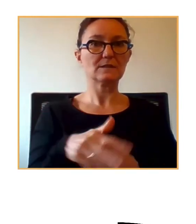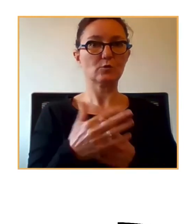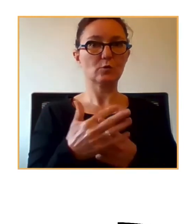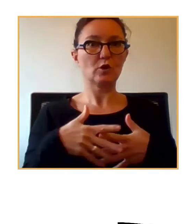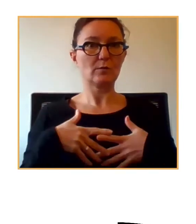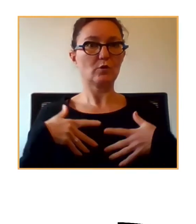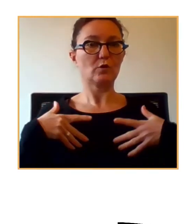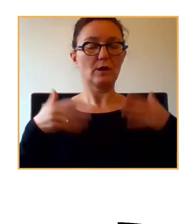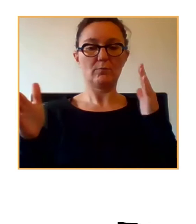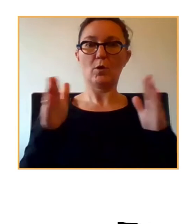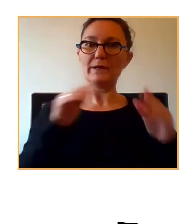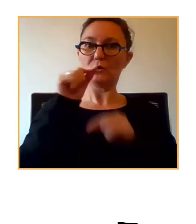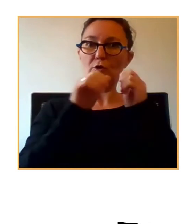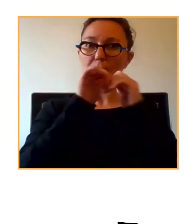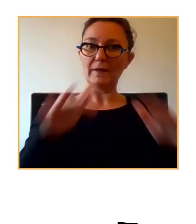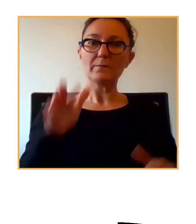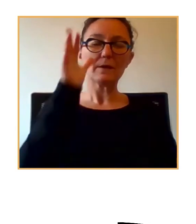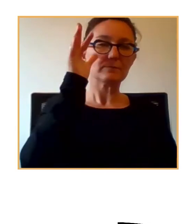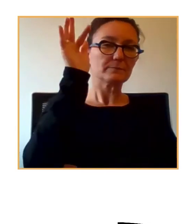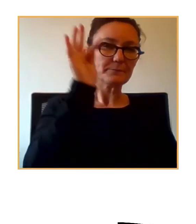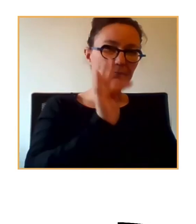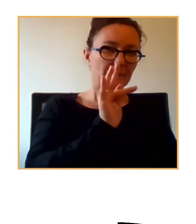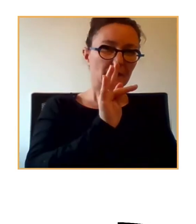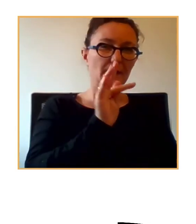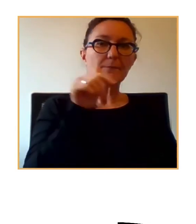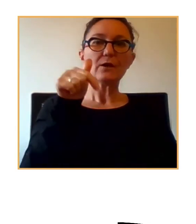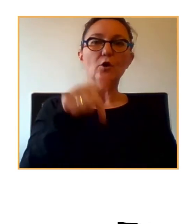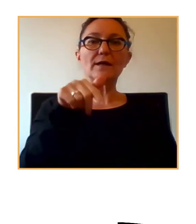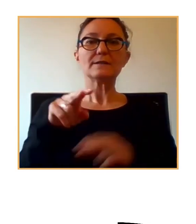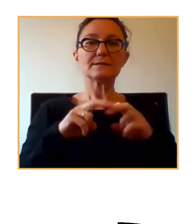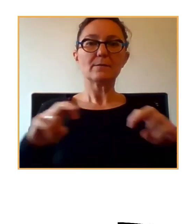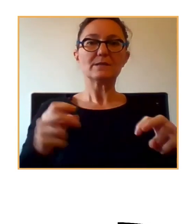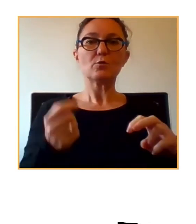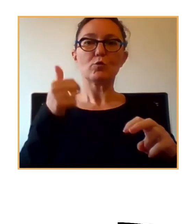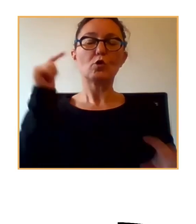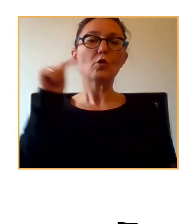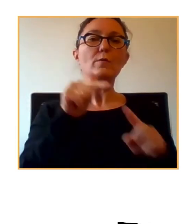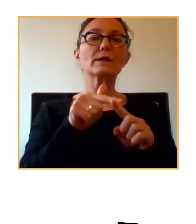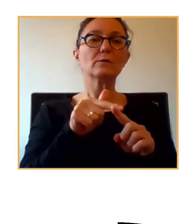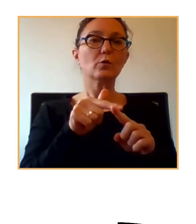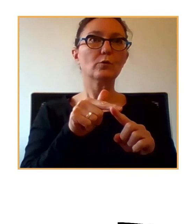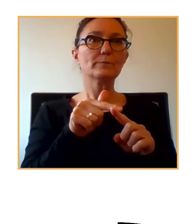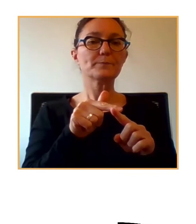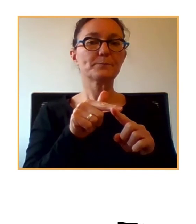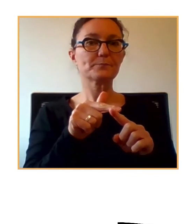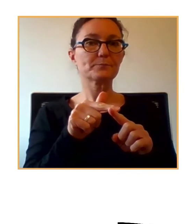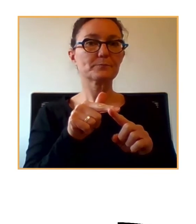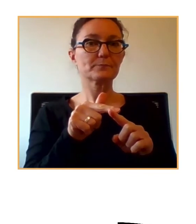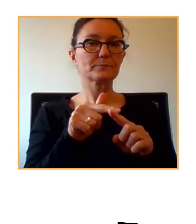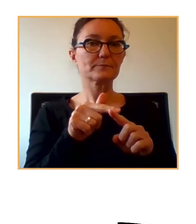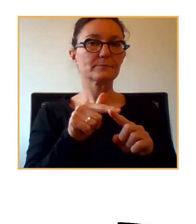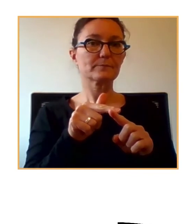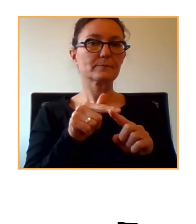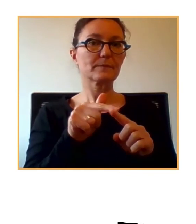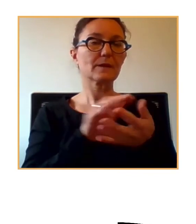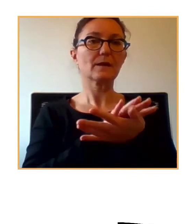la pandemia. Y ahora pues esta mesa tiene un poco el objetivo de decir que